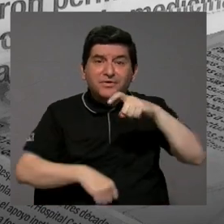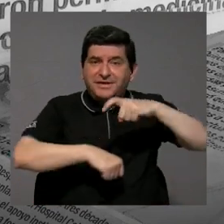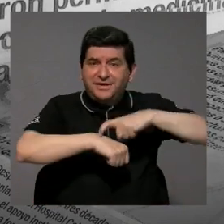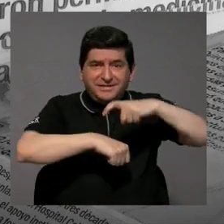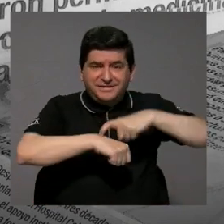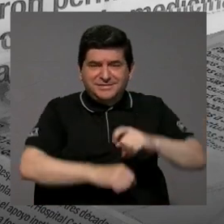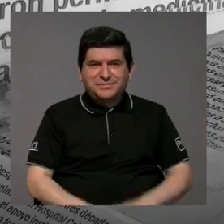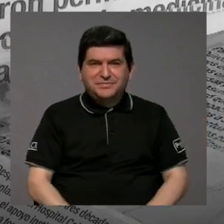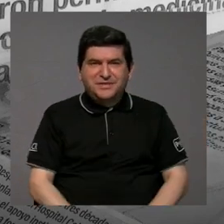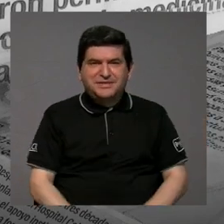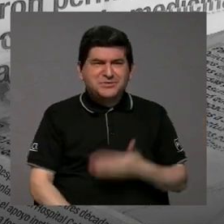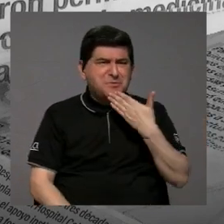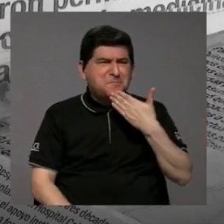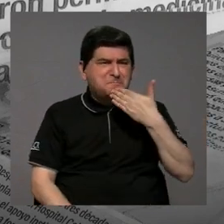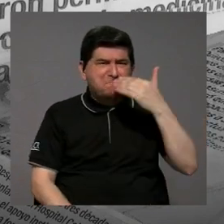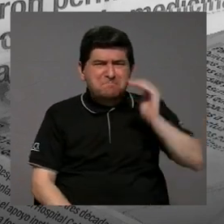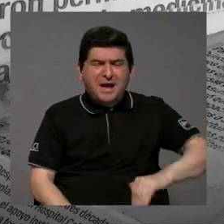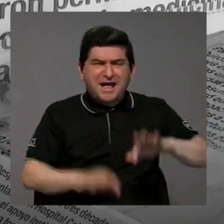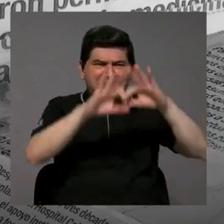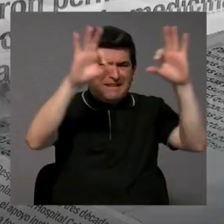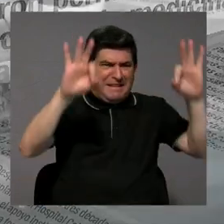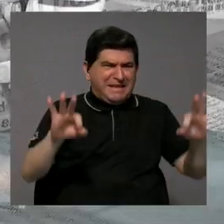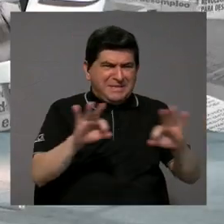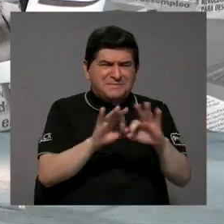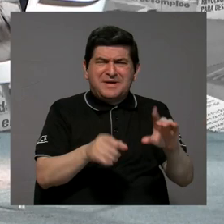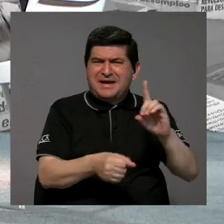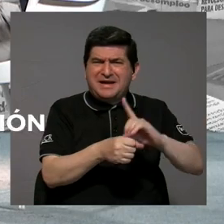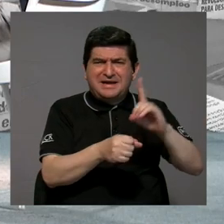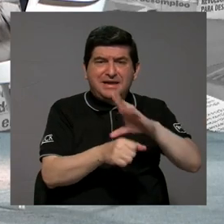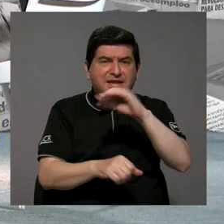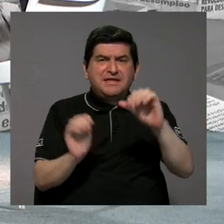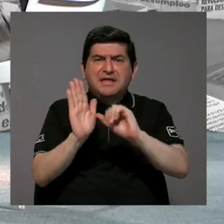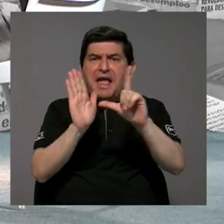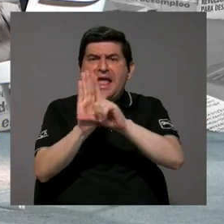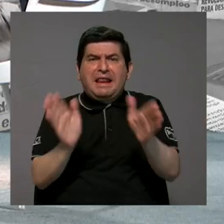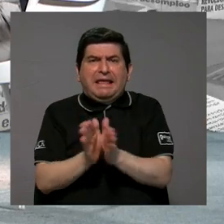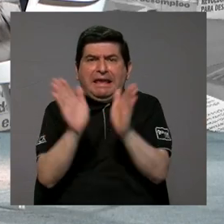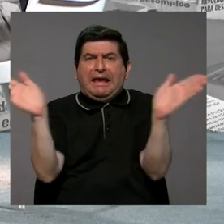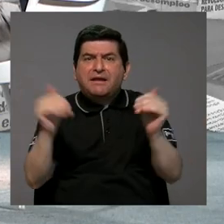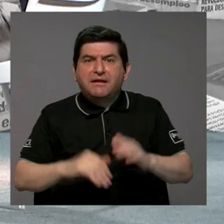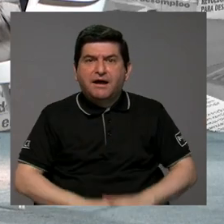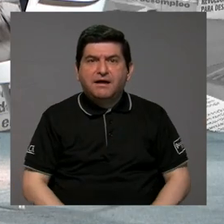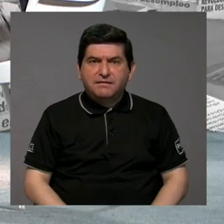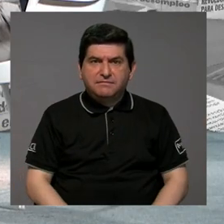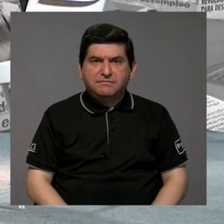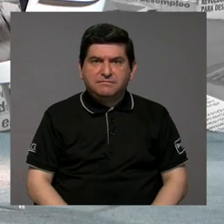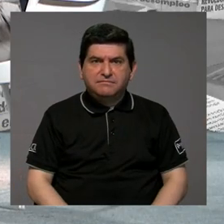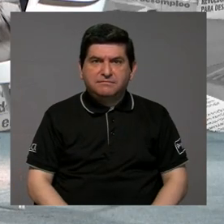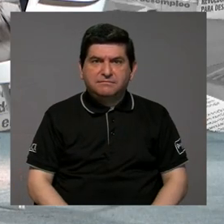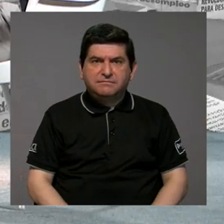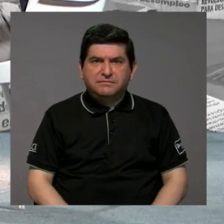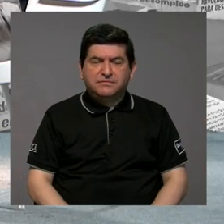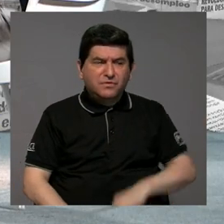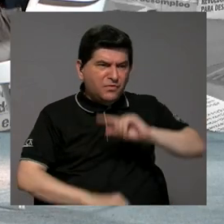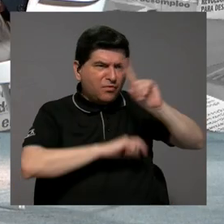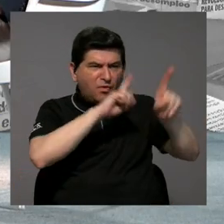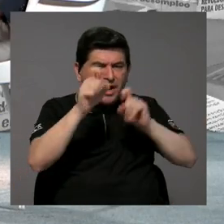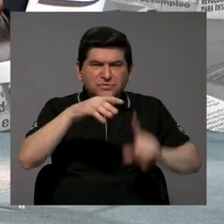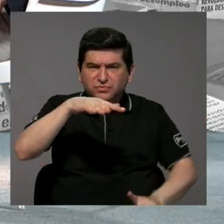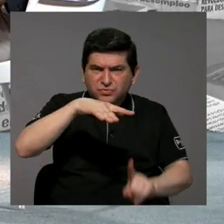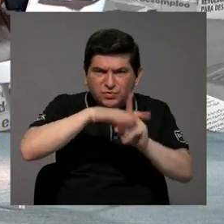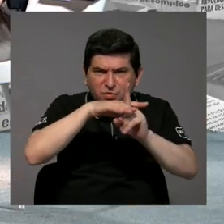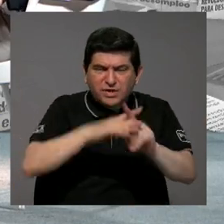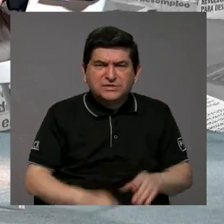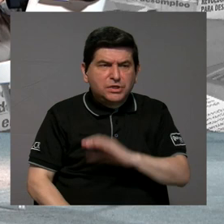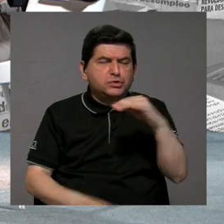mala imagen que tienen los diputados y el Congreso en general. Cada vez que hay encuestas, cada